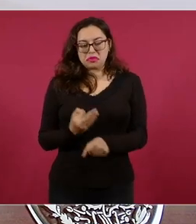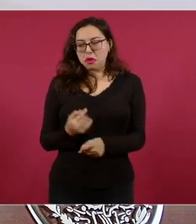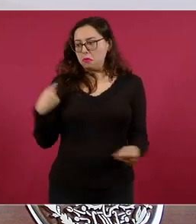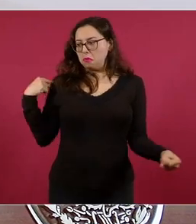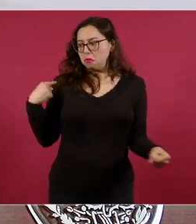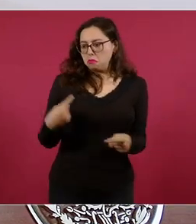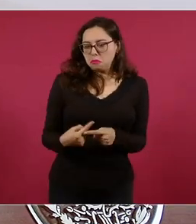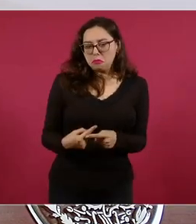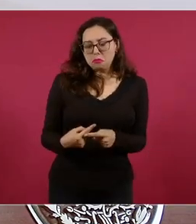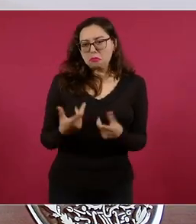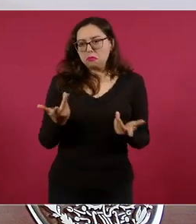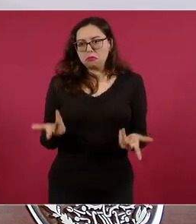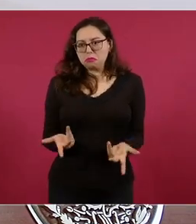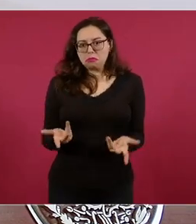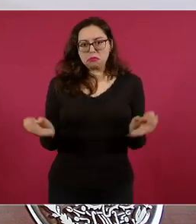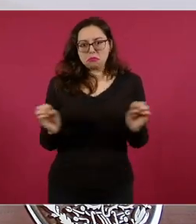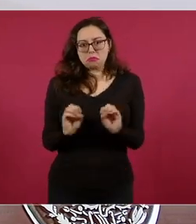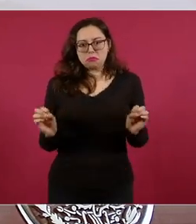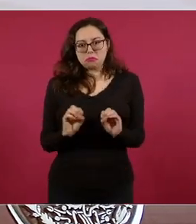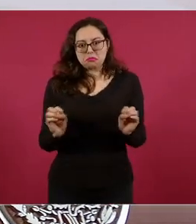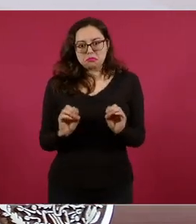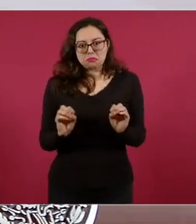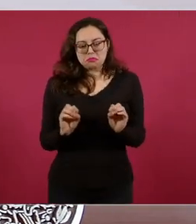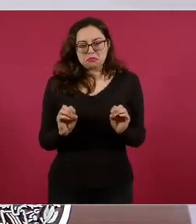hasta ahora. Son